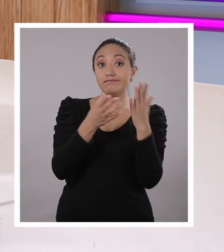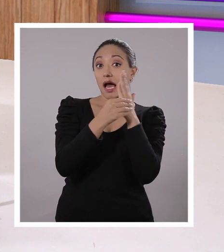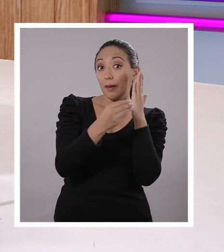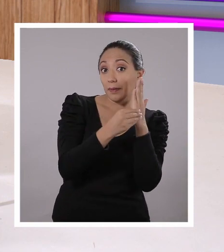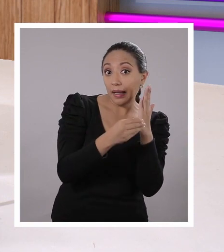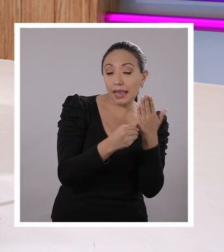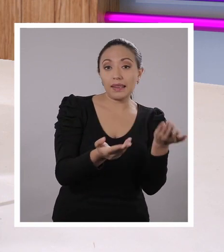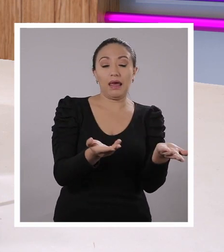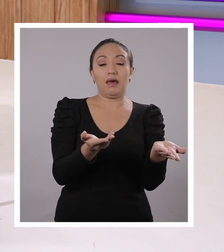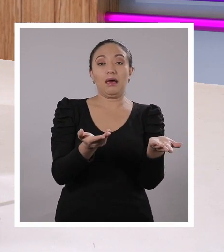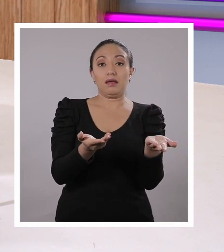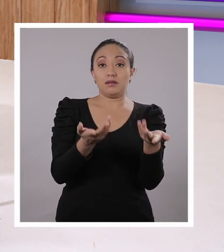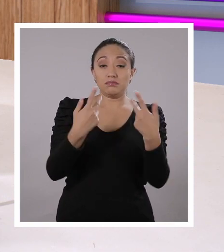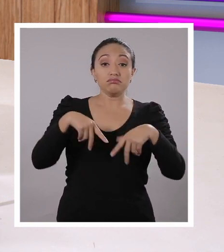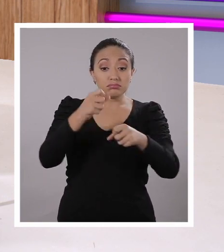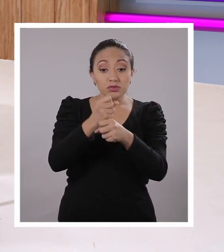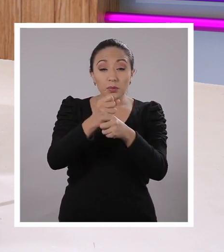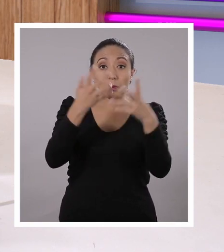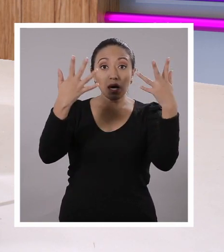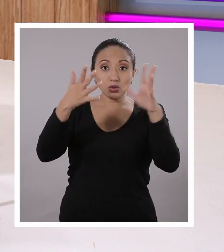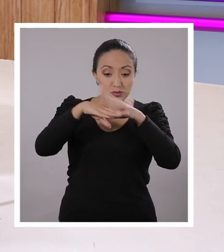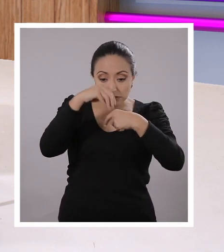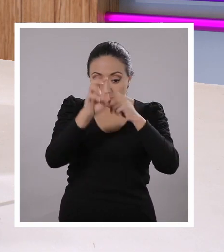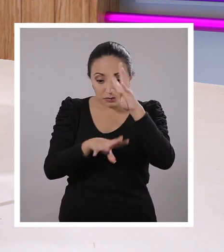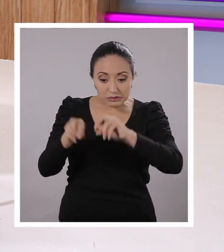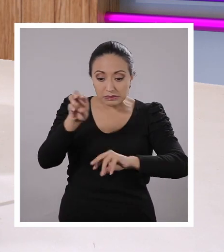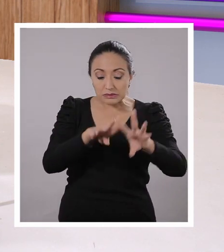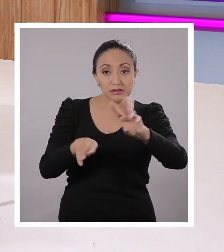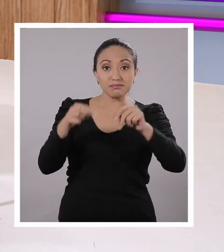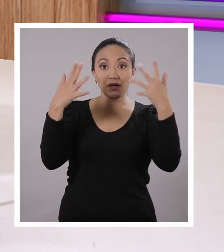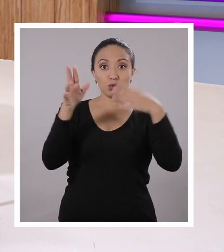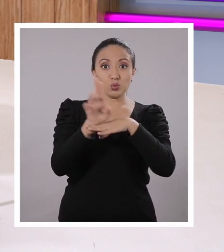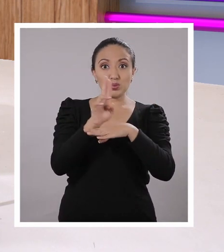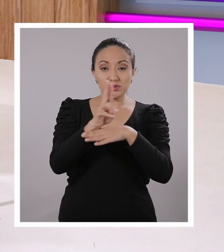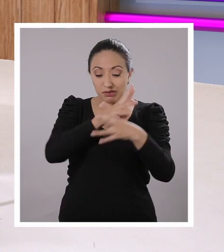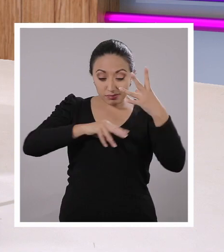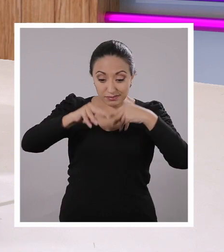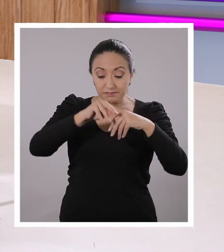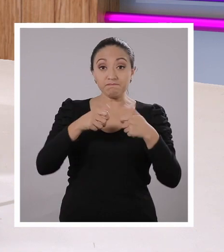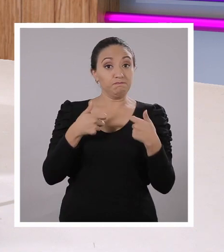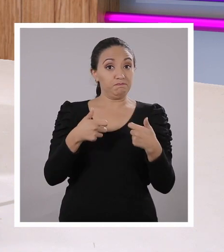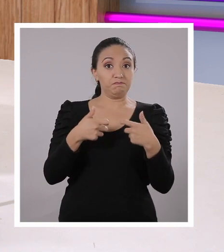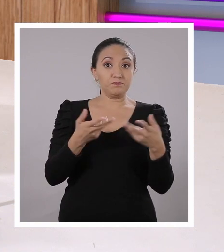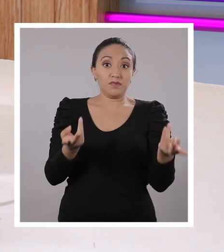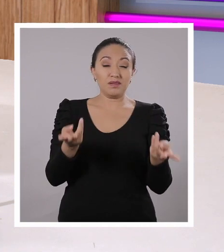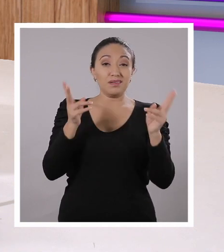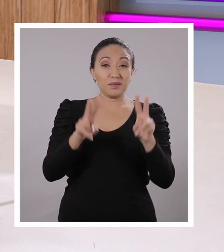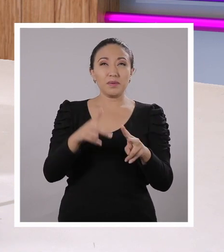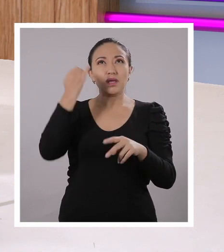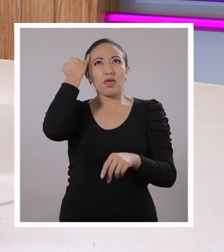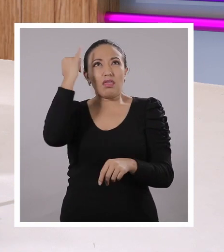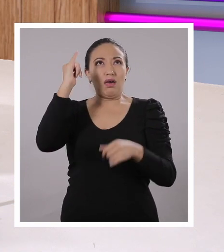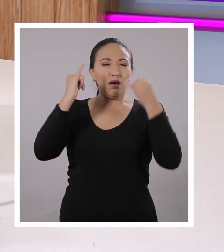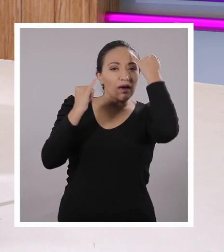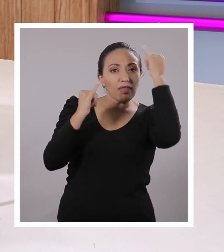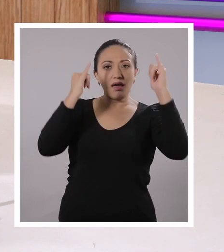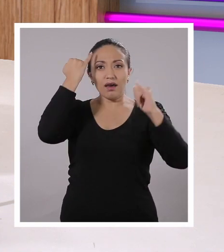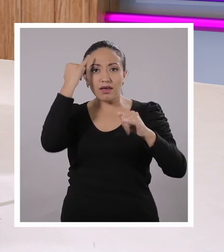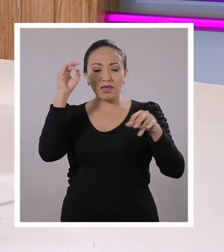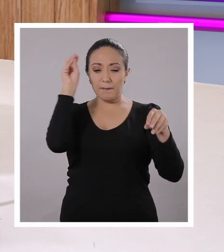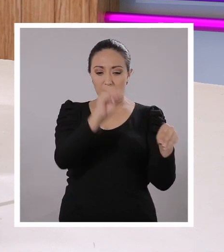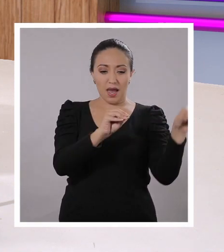de habilidades, de trabajos manuales que hemos tenido que utilizar en nuestras manos. Hemos tenido que sacar toda esa